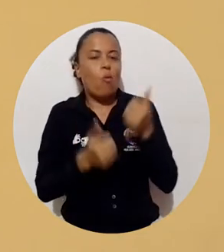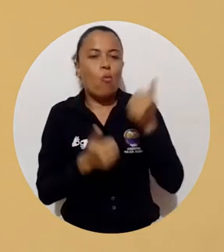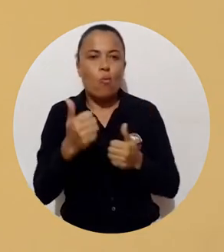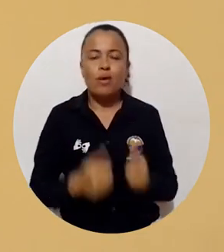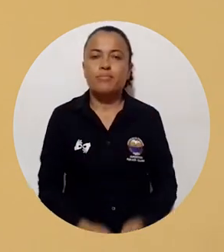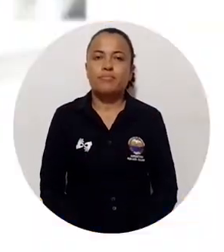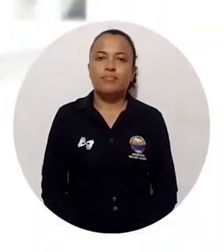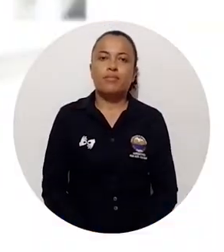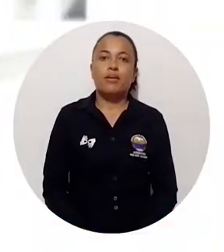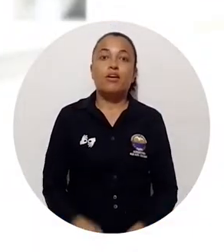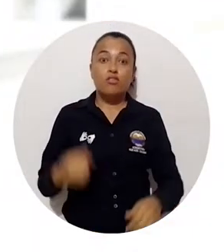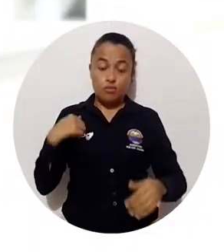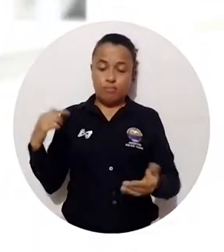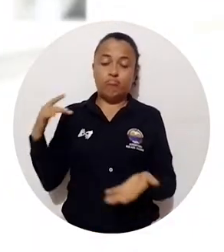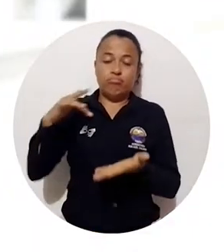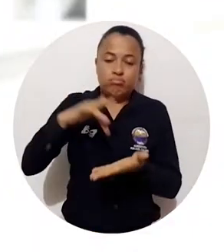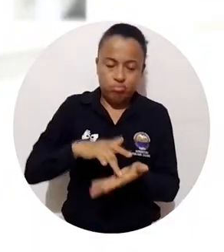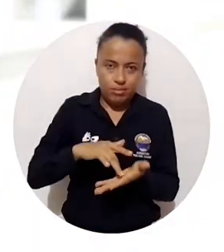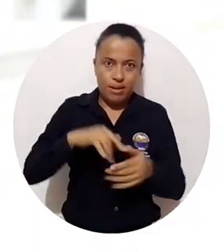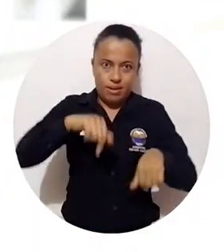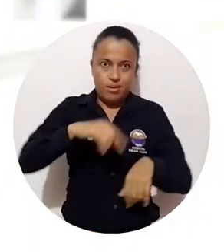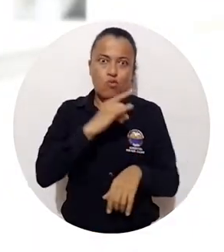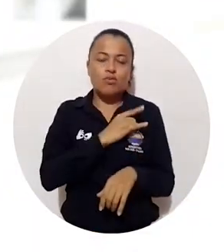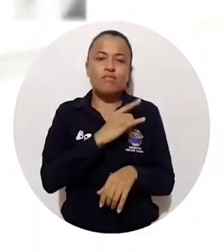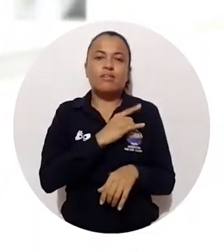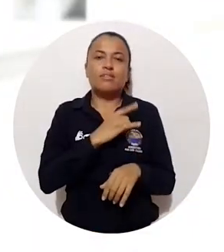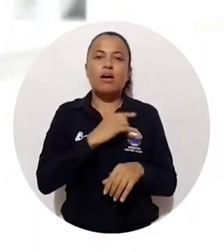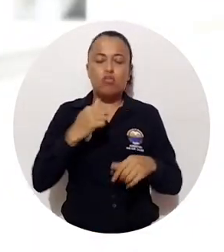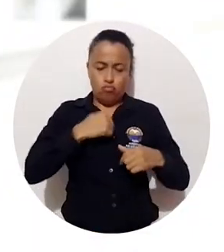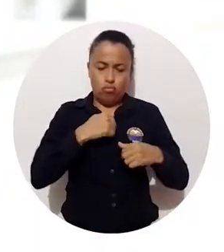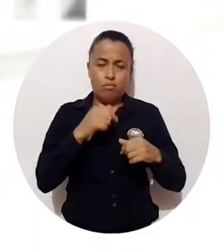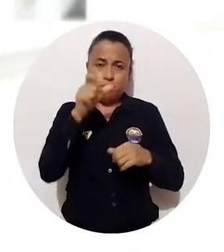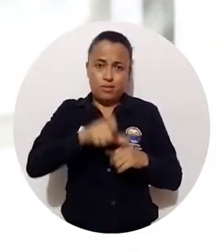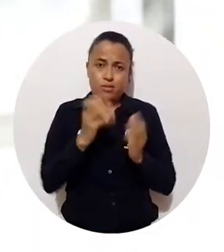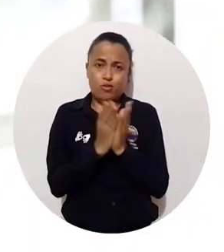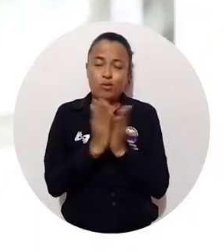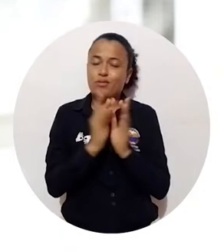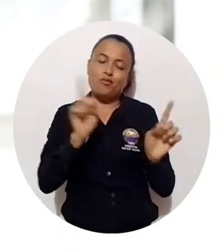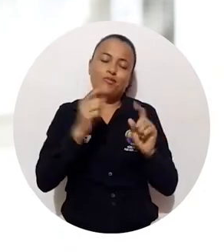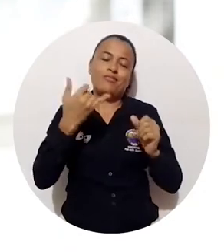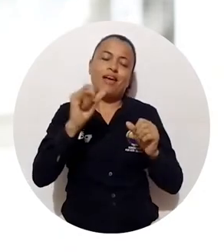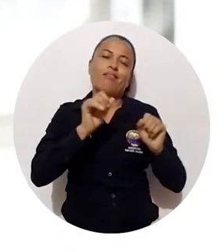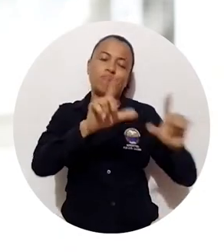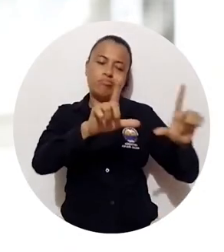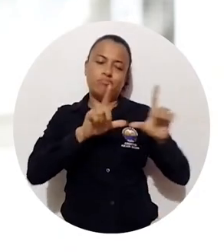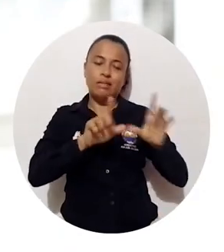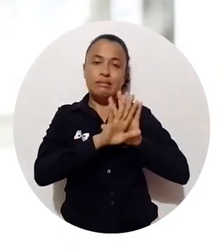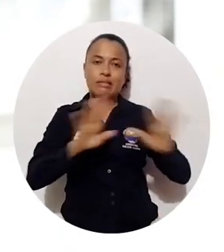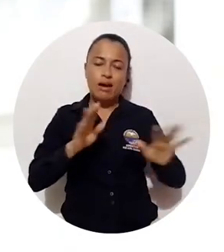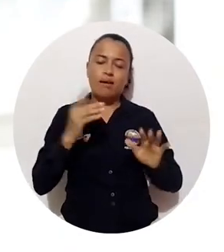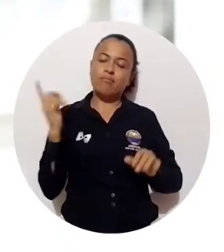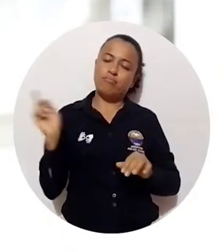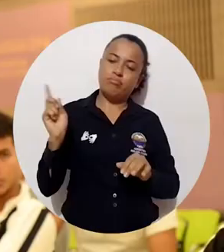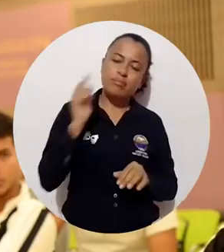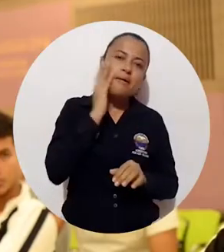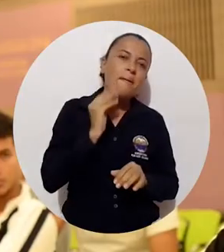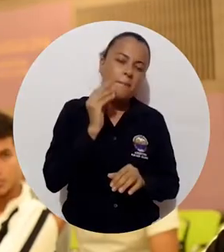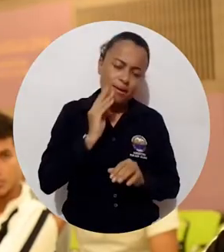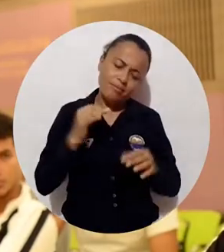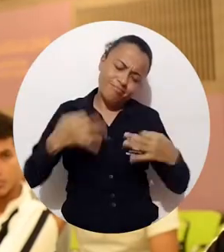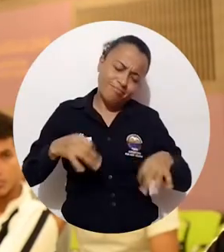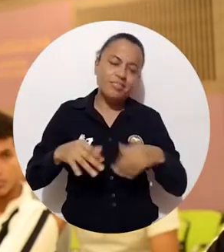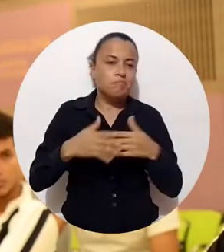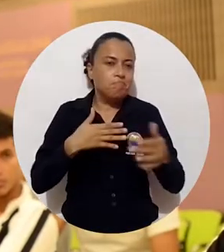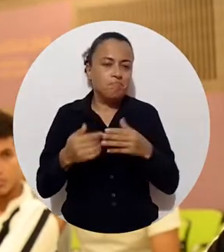descubrir lo que queremos hacer. Venir o regresar a la universidad ya no en calidad de estudiante, sino en calidad de egresado a compartir un poquito de mi